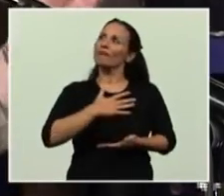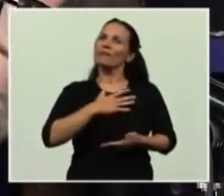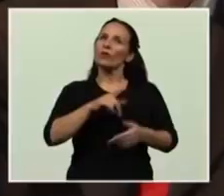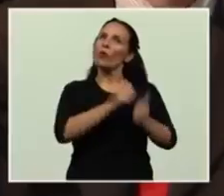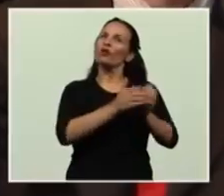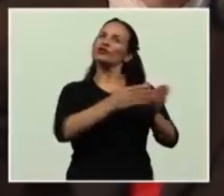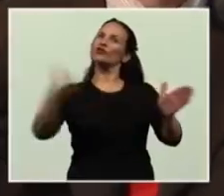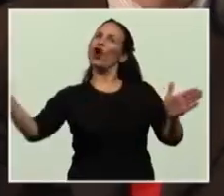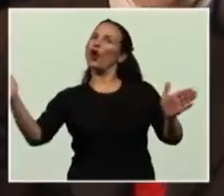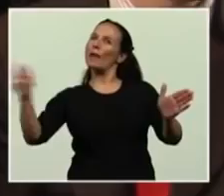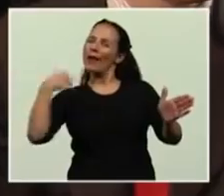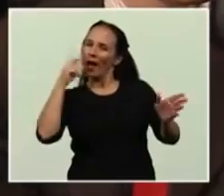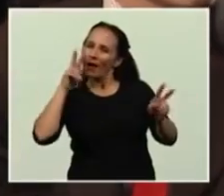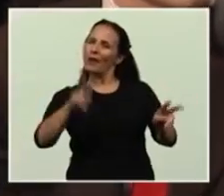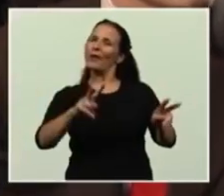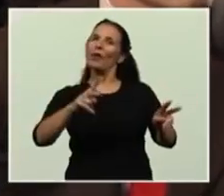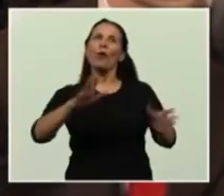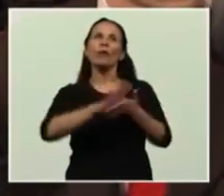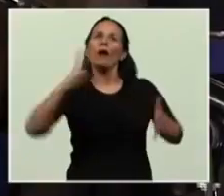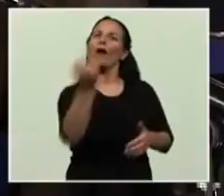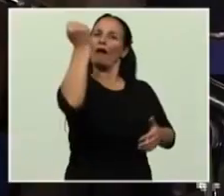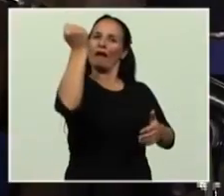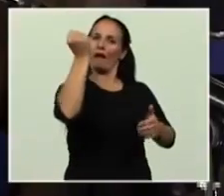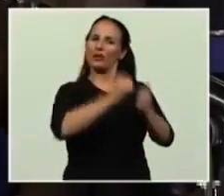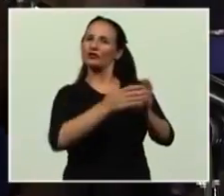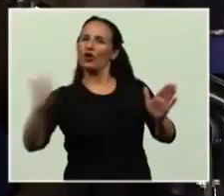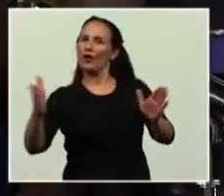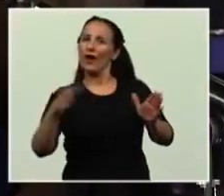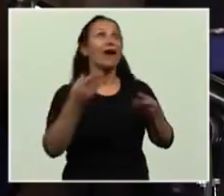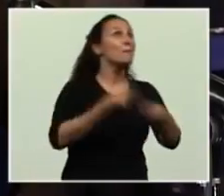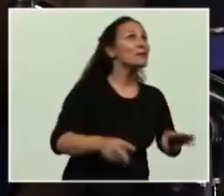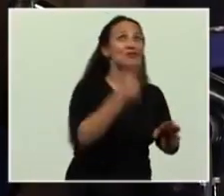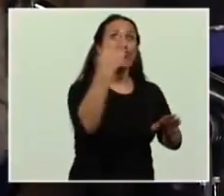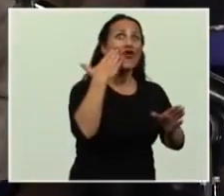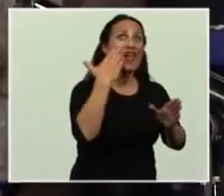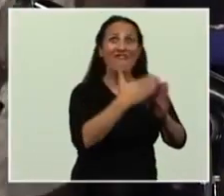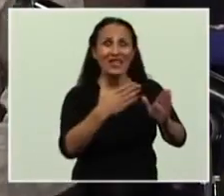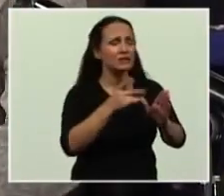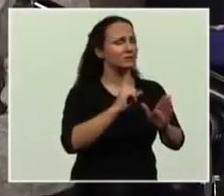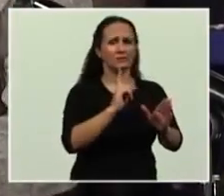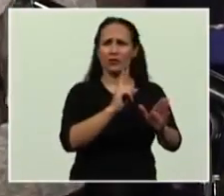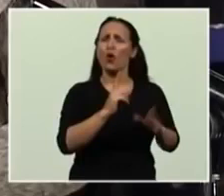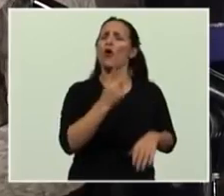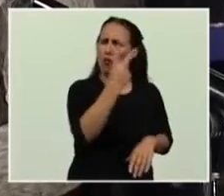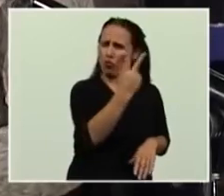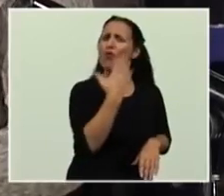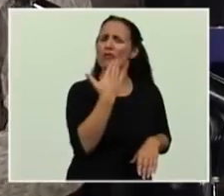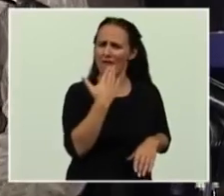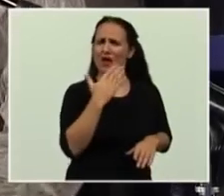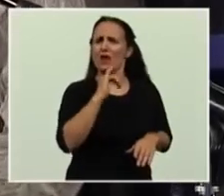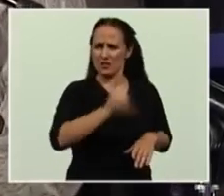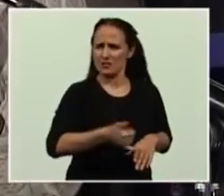esa historia, no es una historia que empezó el 2 de abril, por eso el 2 de abril también se instituyó